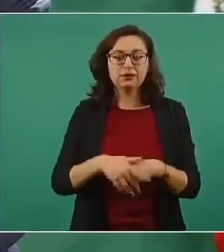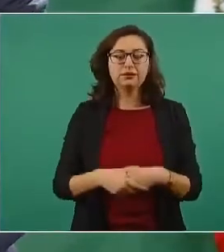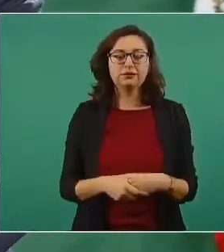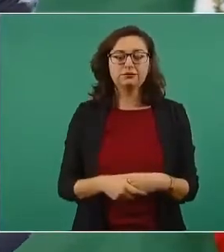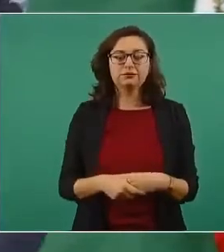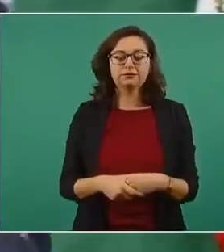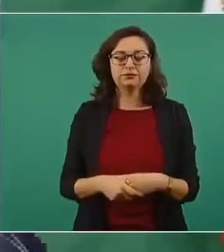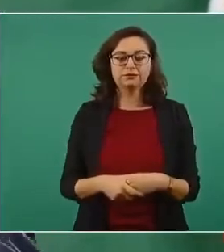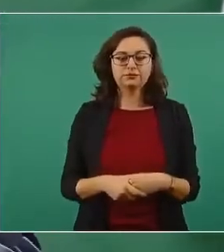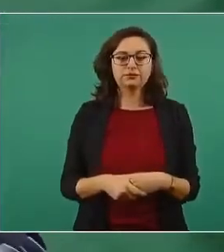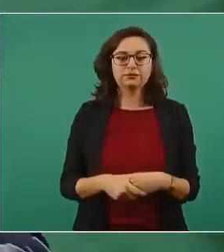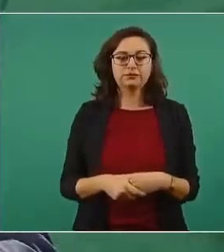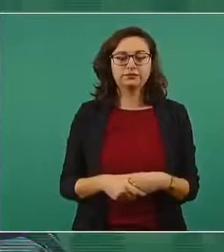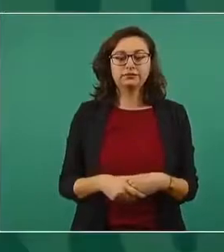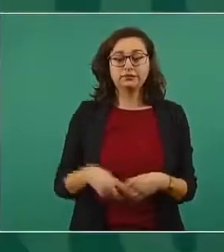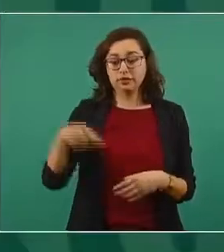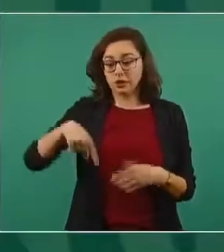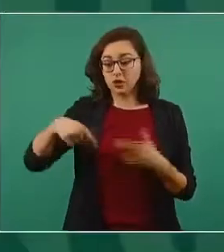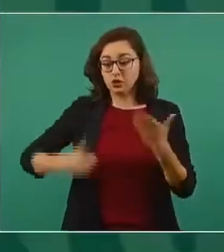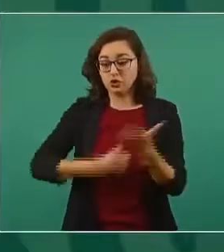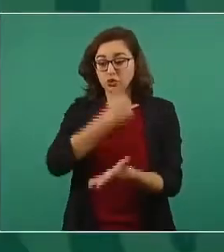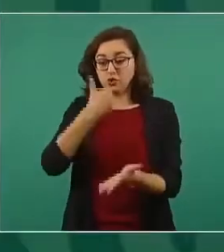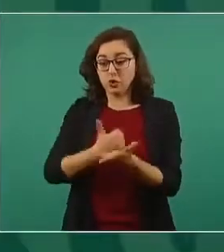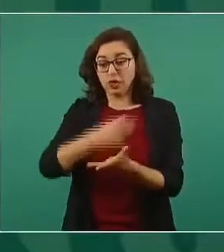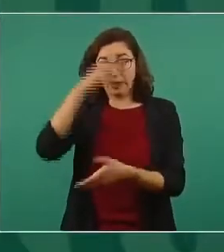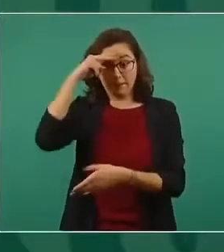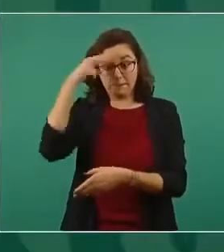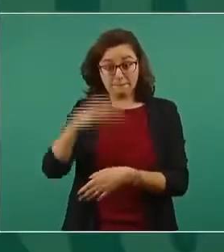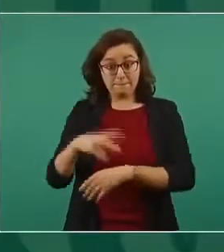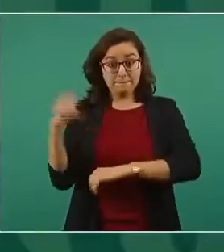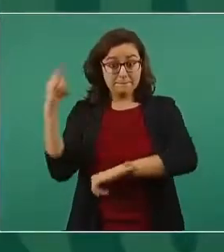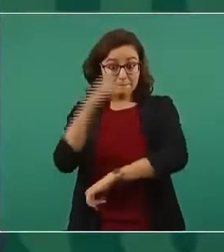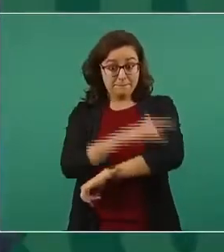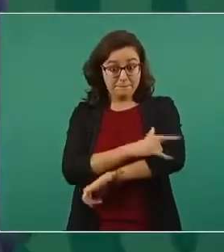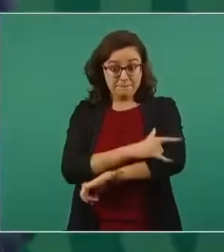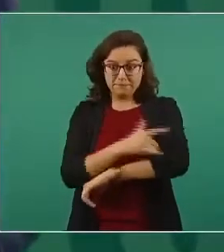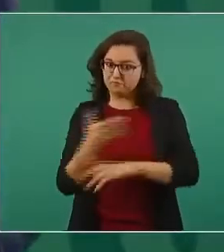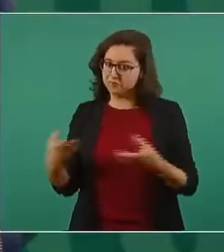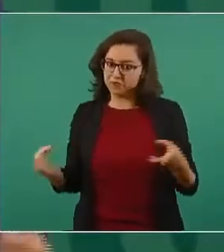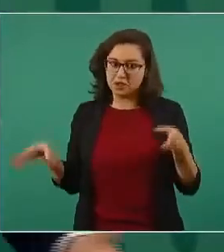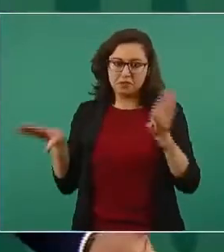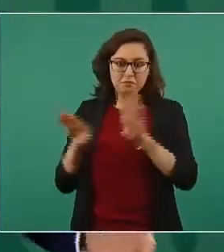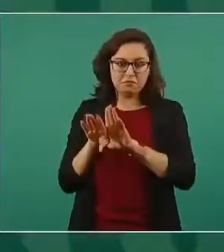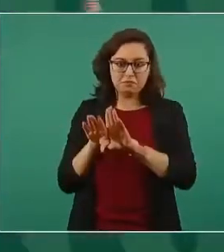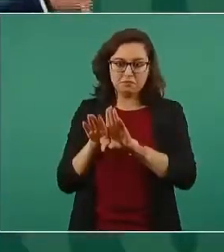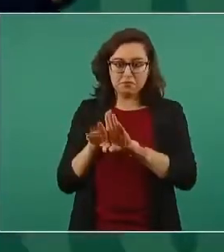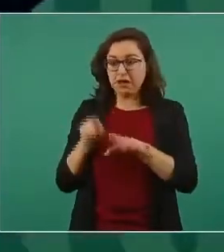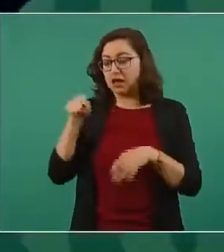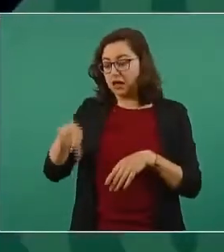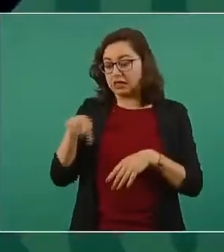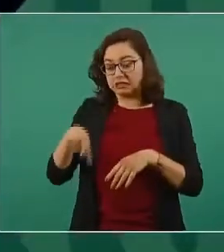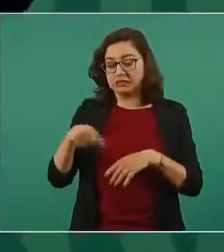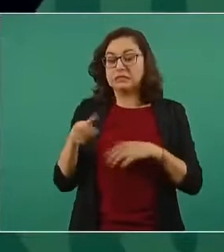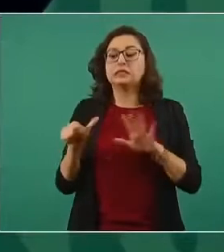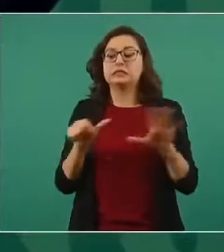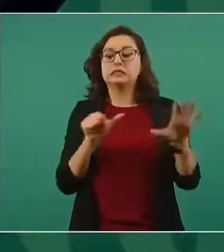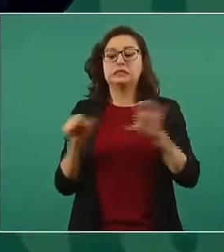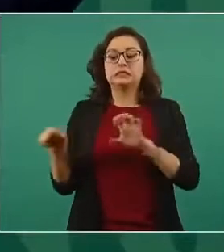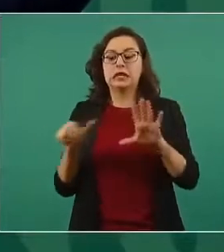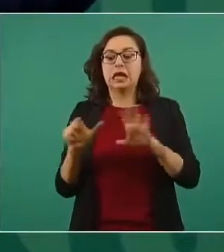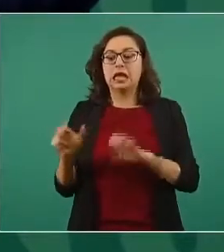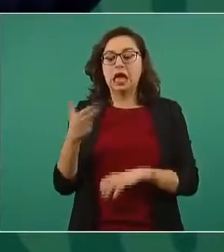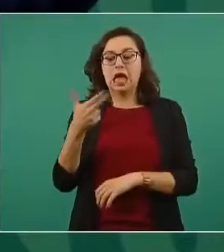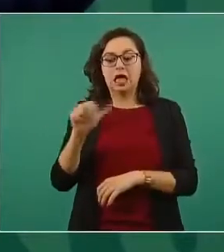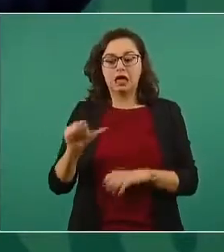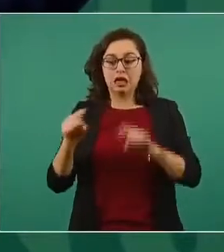Iban a cerrar el actual aeropuerto y esas 600 hectáreas del actual aeropuerto